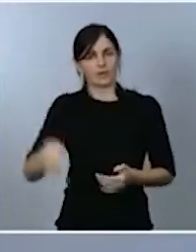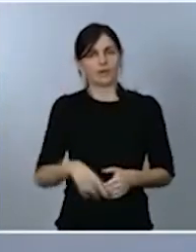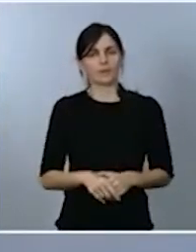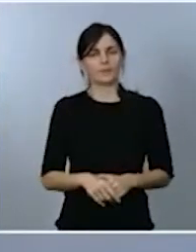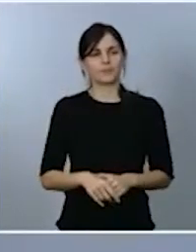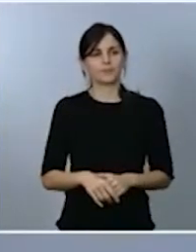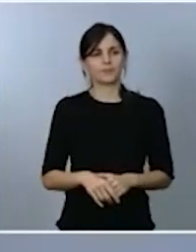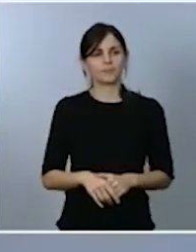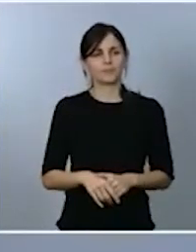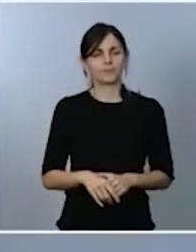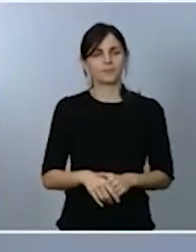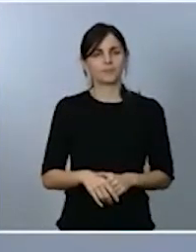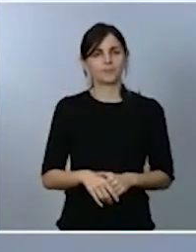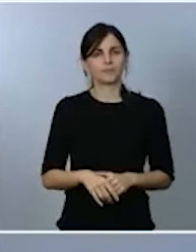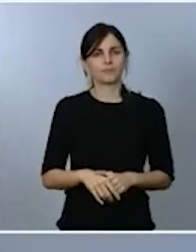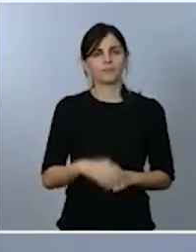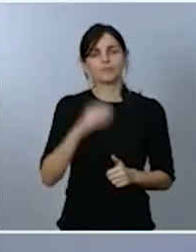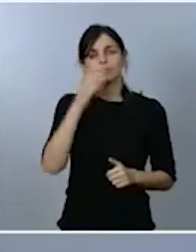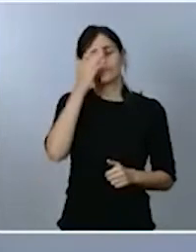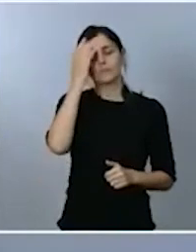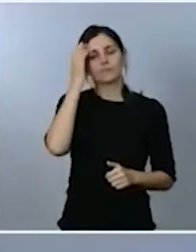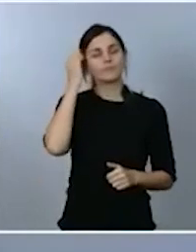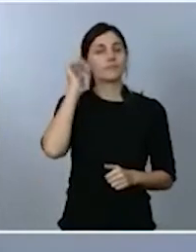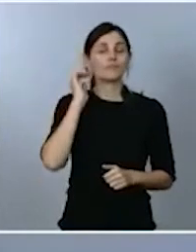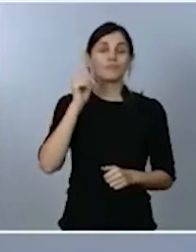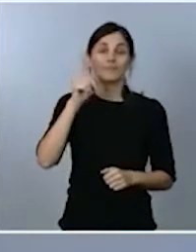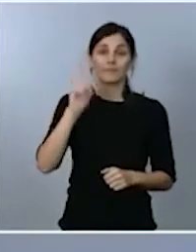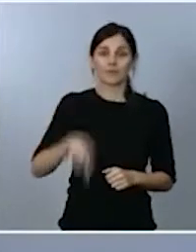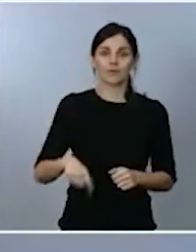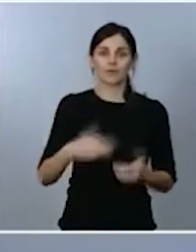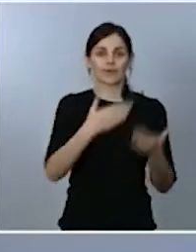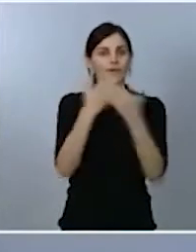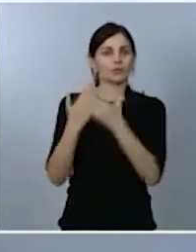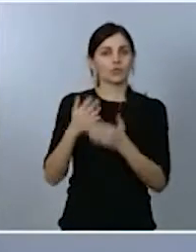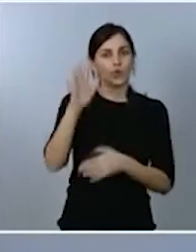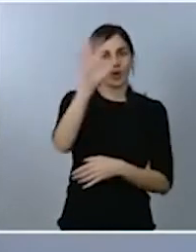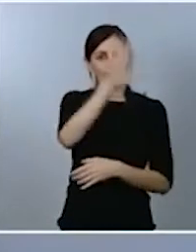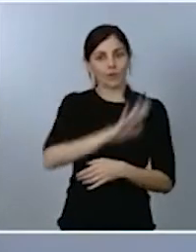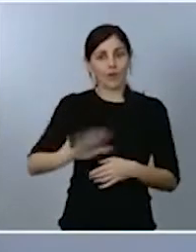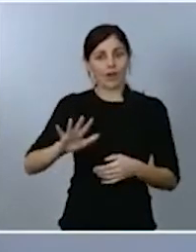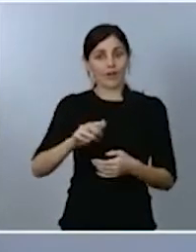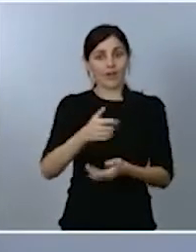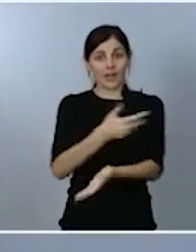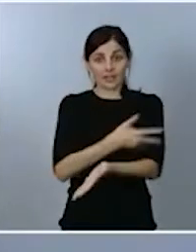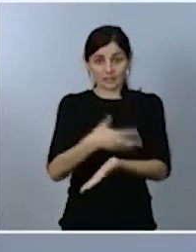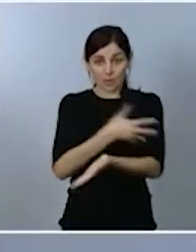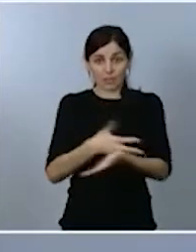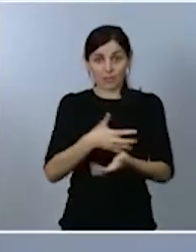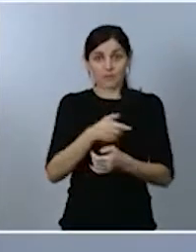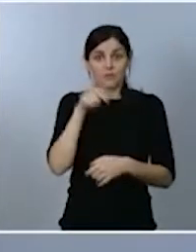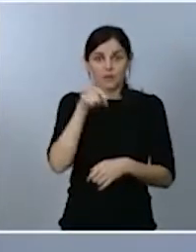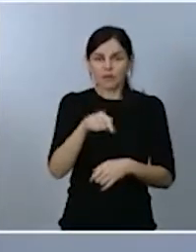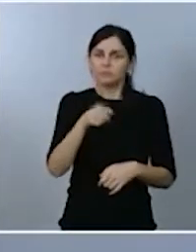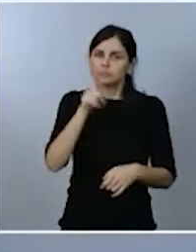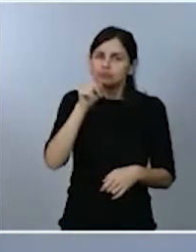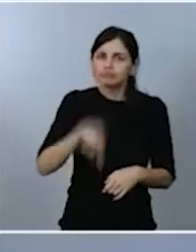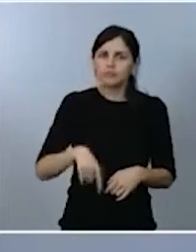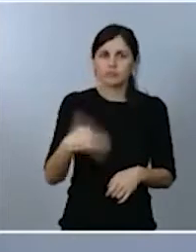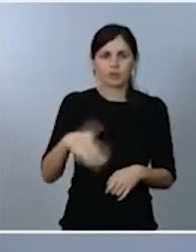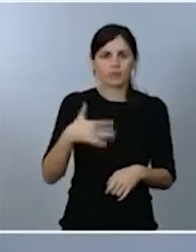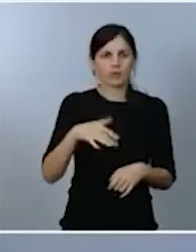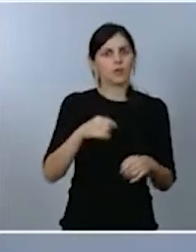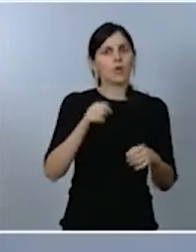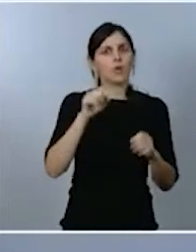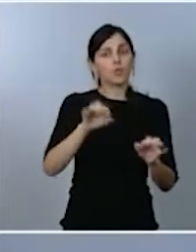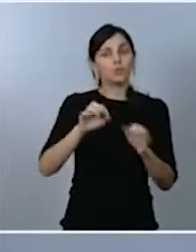dar a la importancia del Estudio Nacional de Seroprevalencia, también coordinado por los científicos españoles. Ahora mismo está comenzando la cuarta ronda del estudio. Es